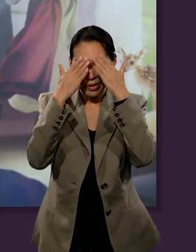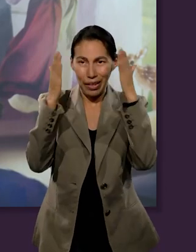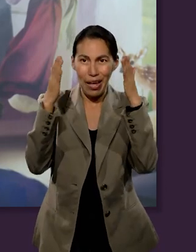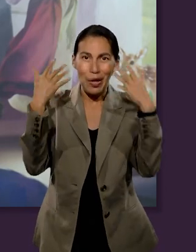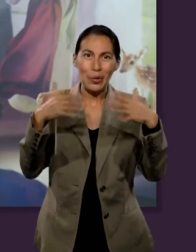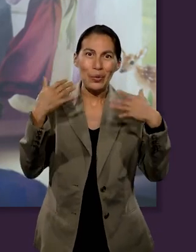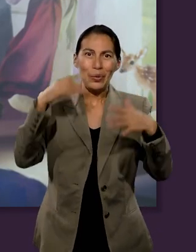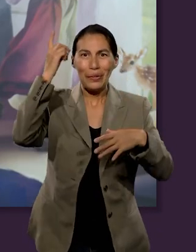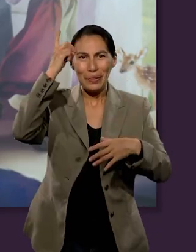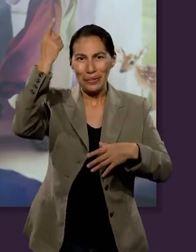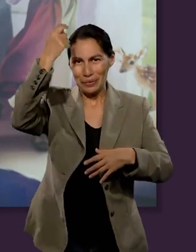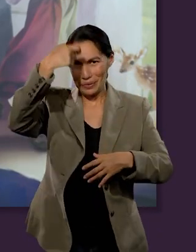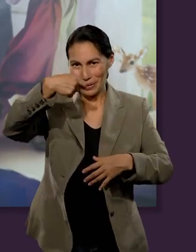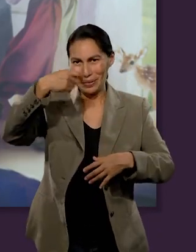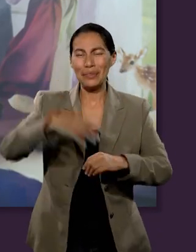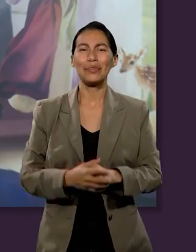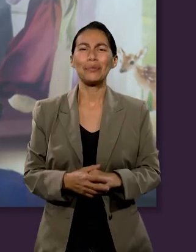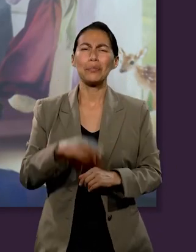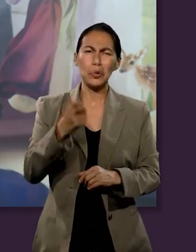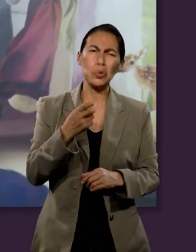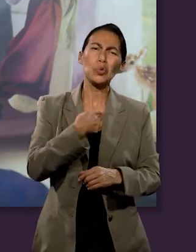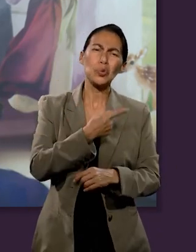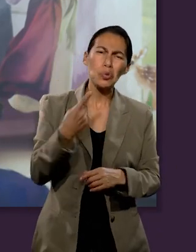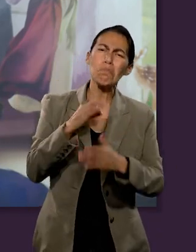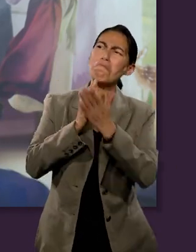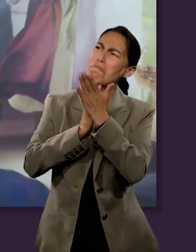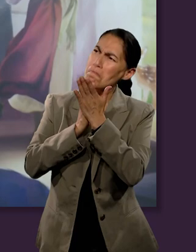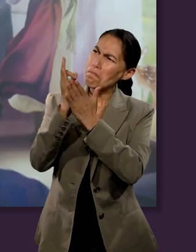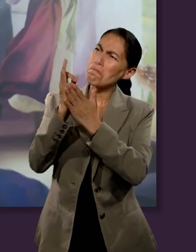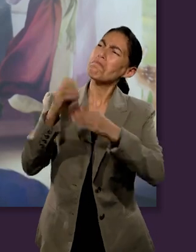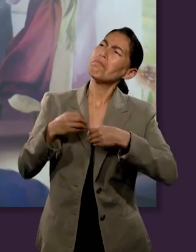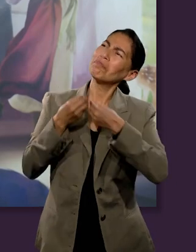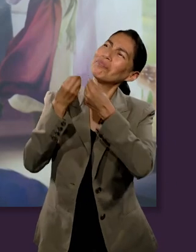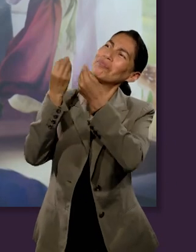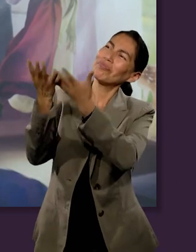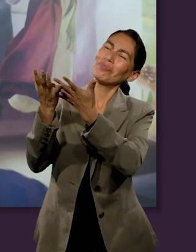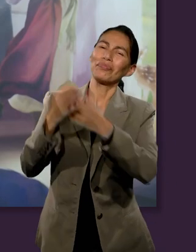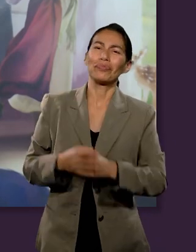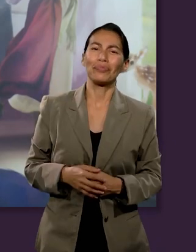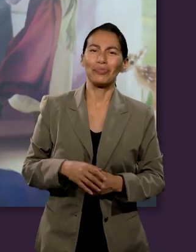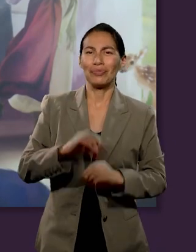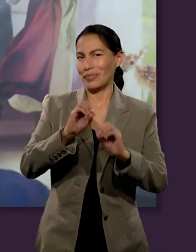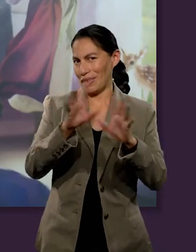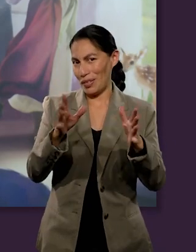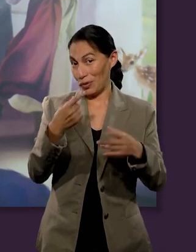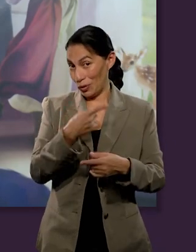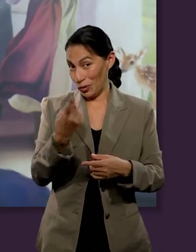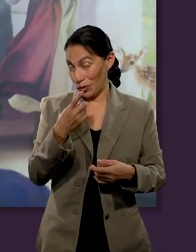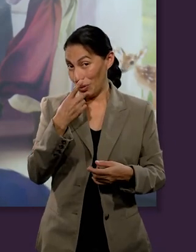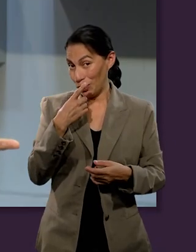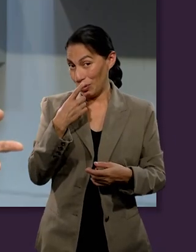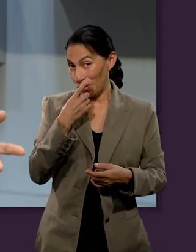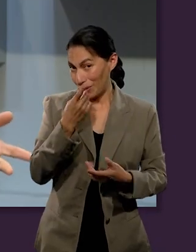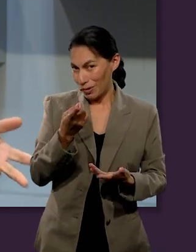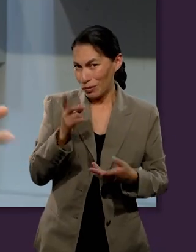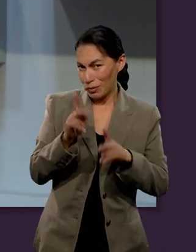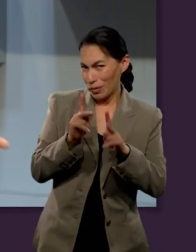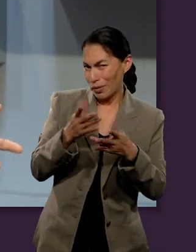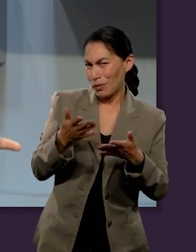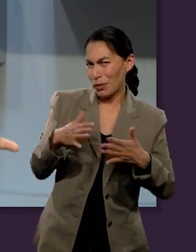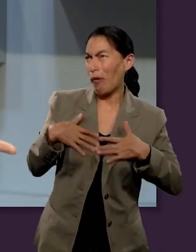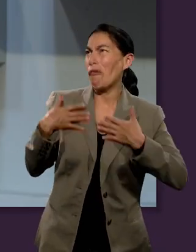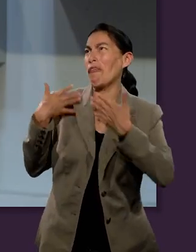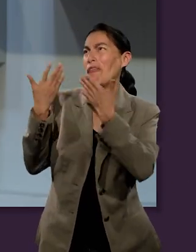vemos cómo Dios nos está bendiciendo y es en ese momento en el que nosotros debemos devolver con fidelidad. Sí, y para esto se necesita la